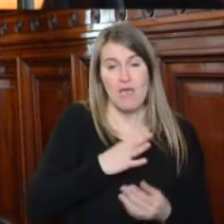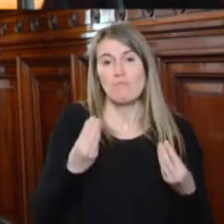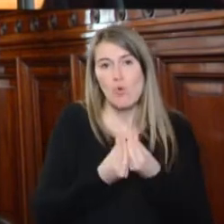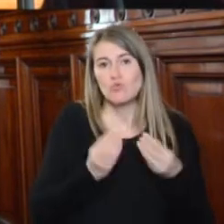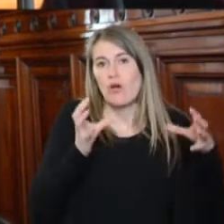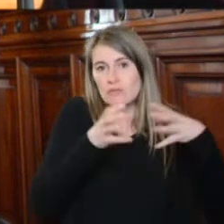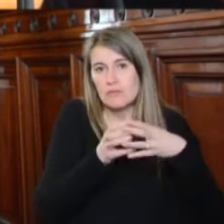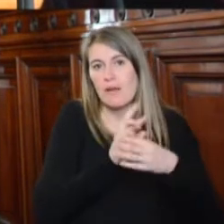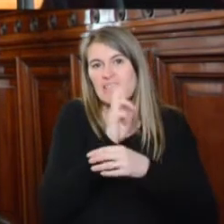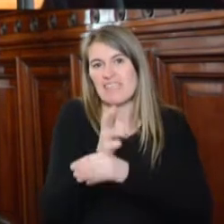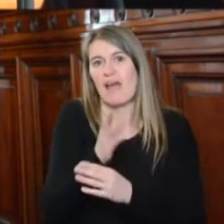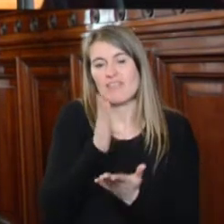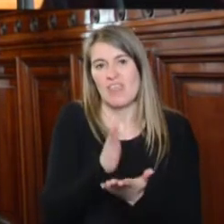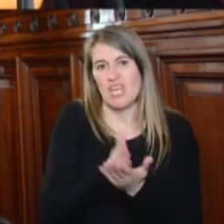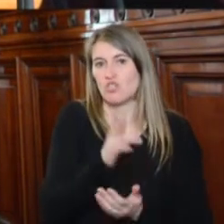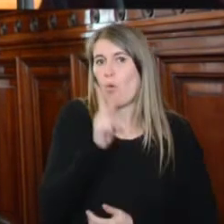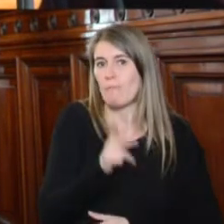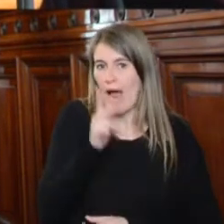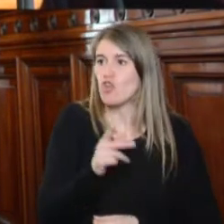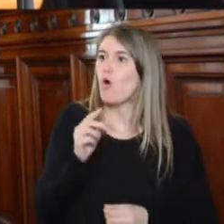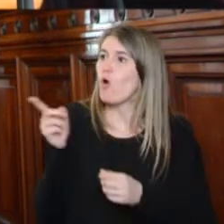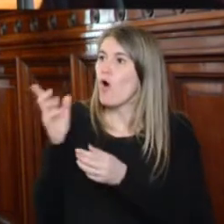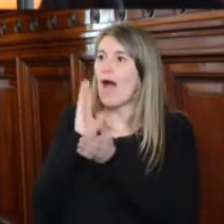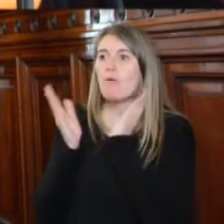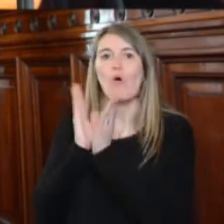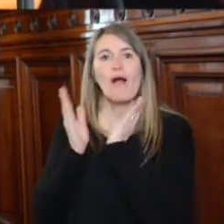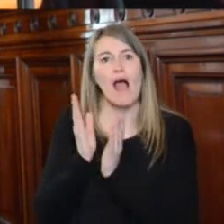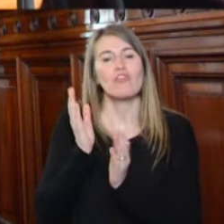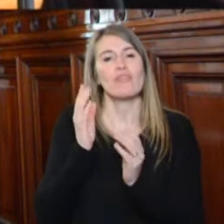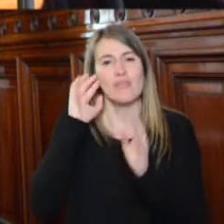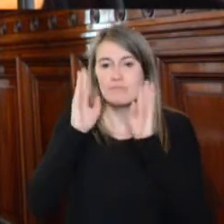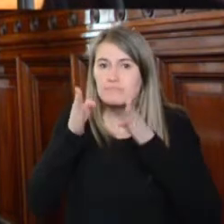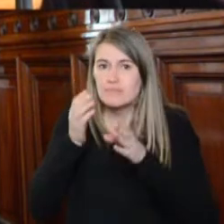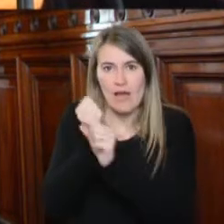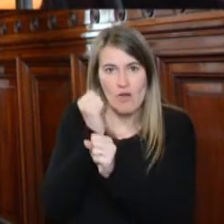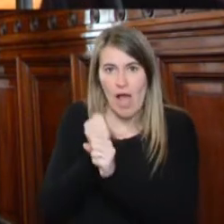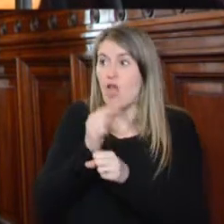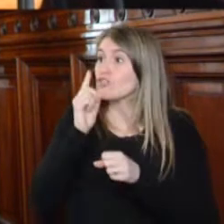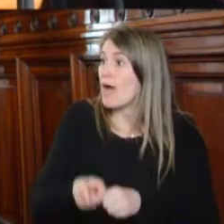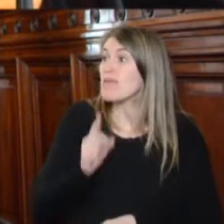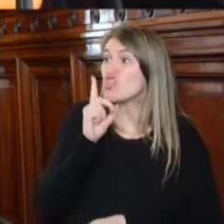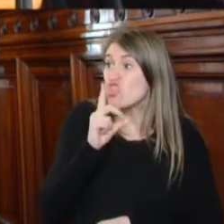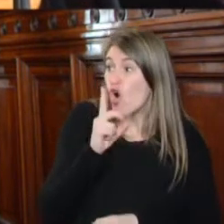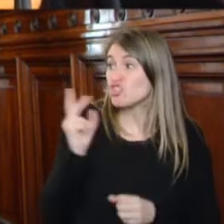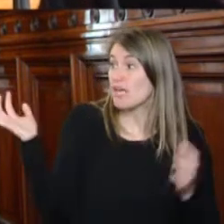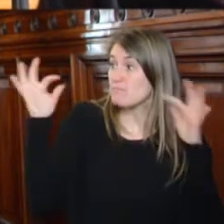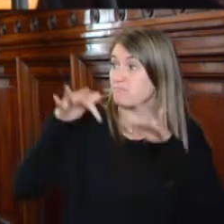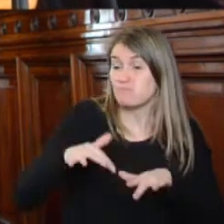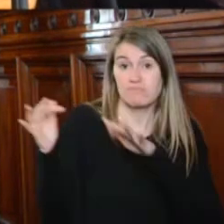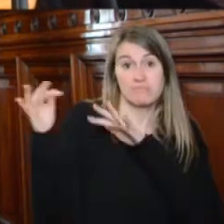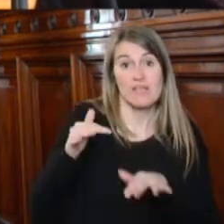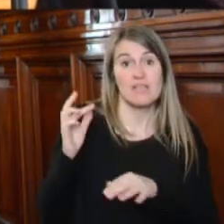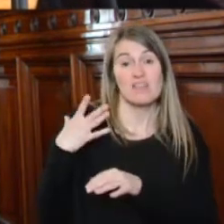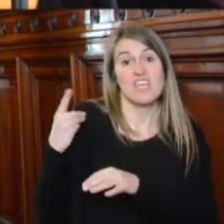organizaciones de derechos humanos, de abogados laboralistas y más de una docena de sindicatos, pertenecientes a las tres centrales sindicales